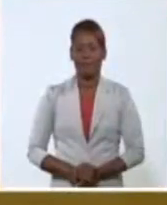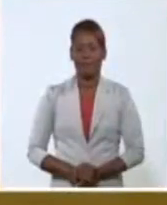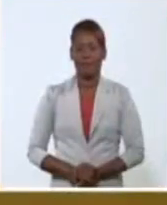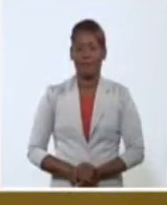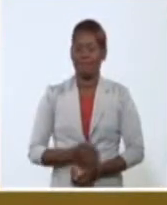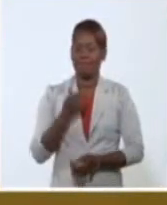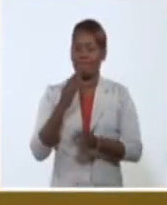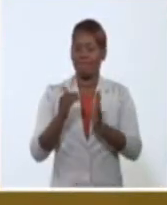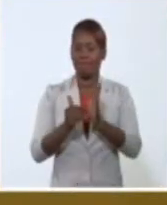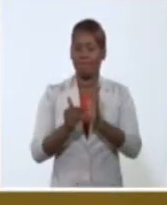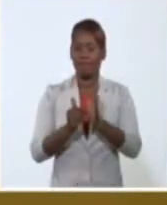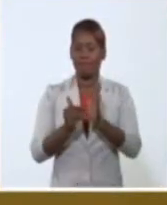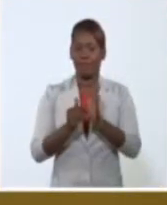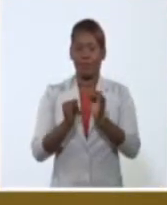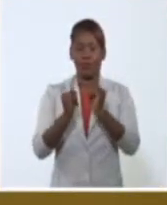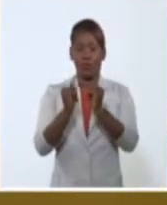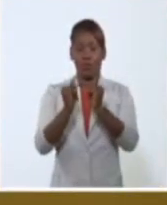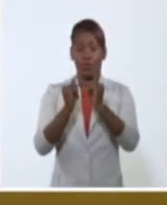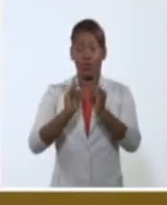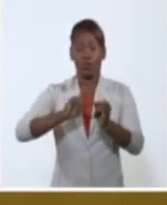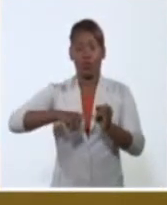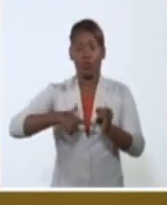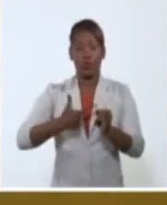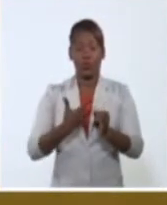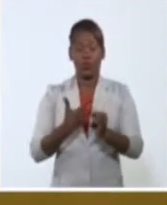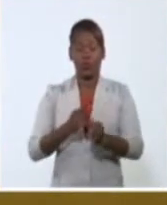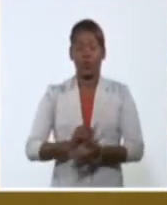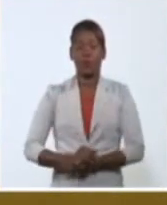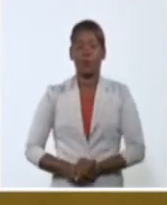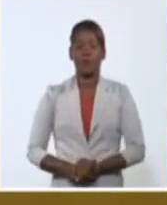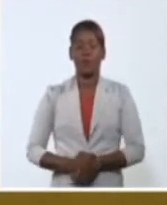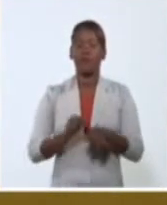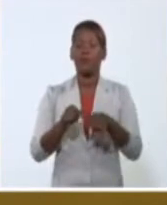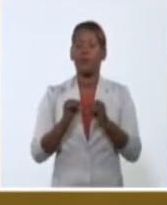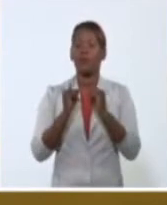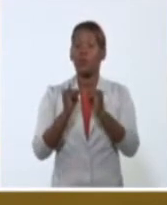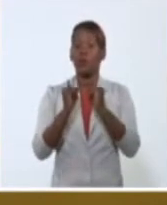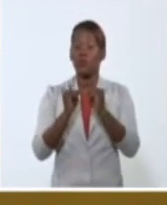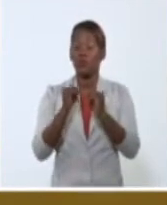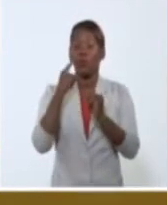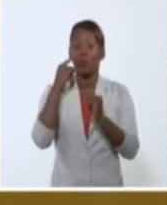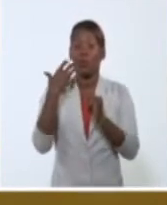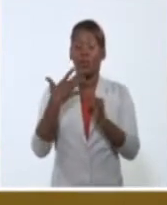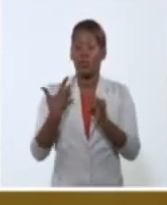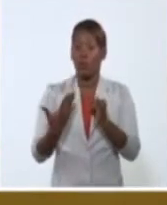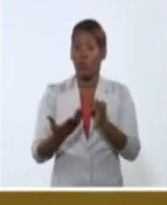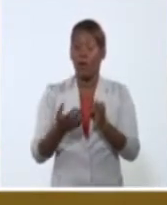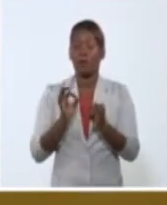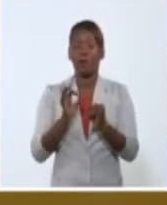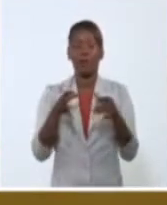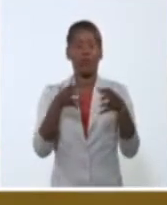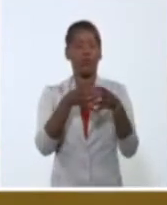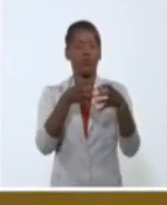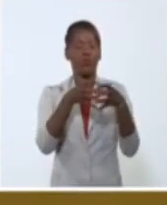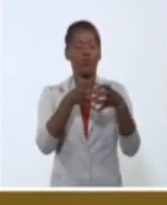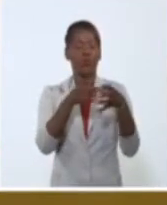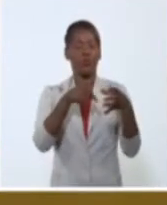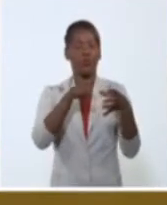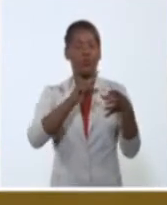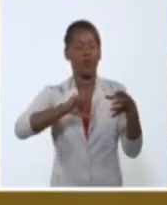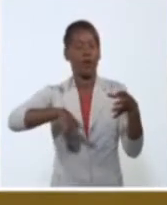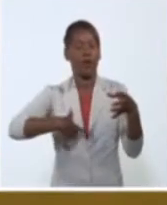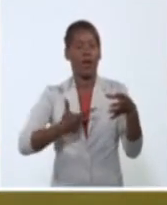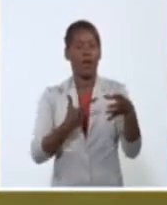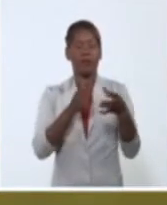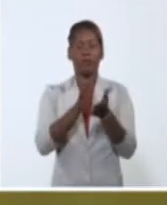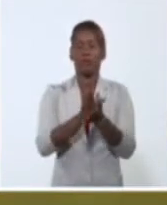Buenas tardes, tiempo de información cultural en nuestro espacio y es noticia que con un respaldo internacional abrumador y compromiso de